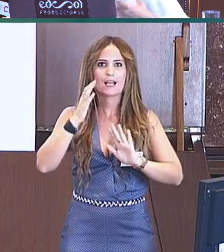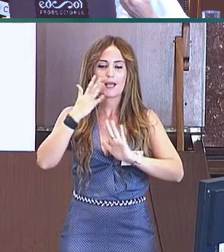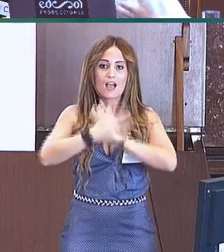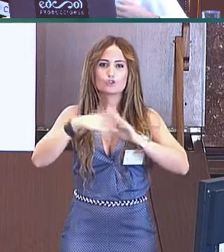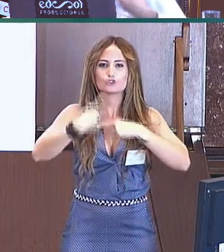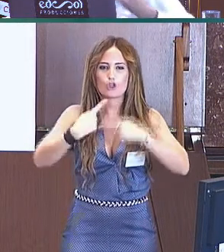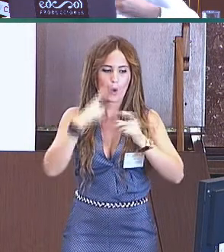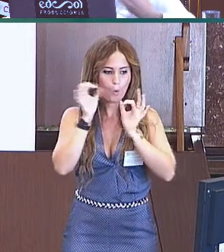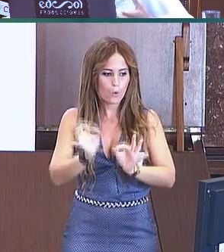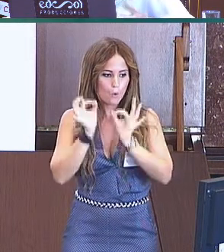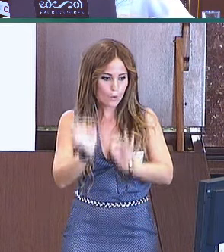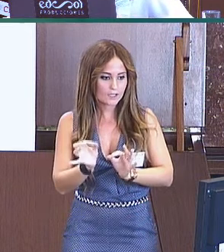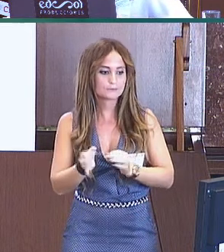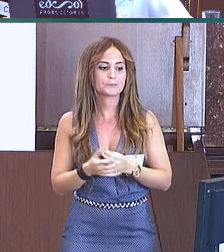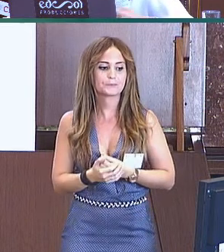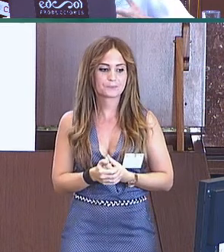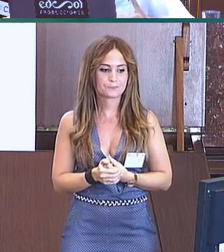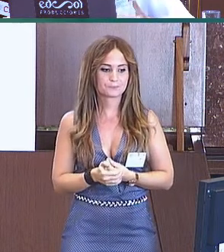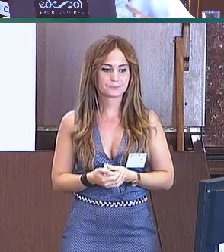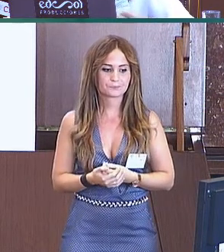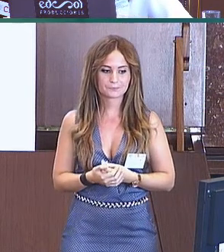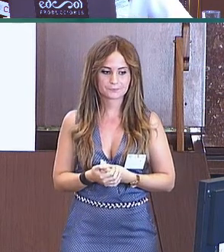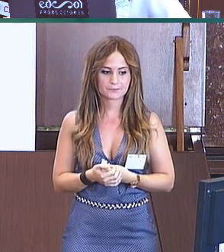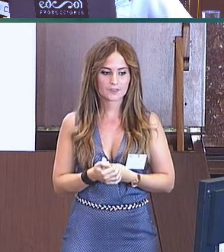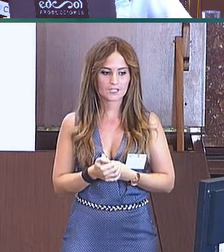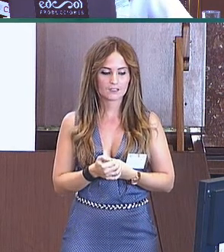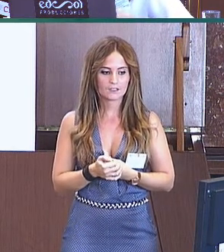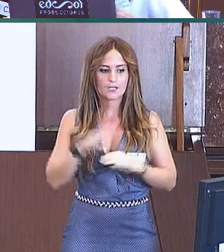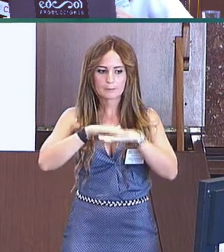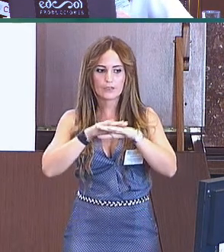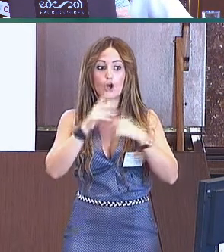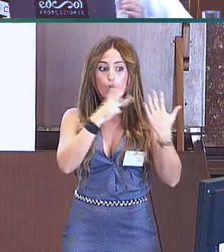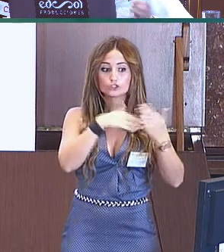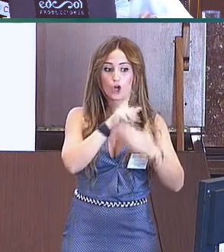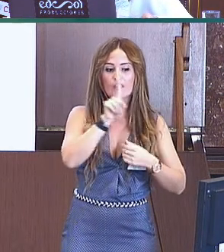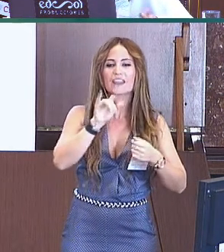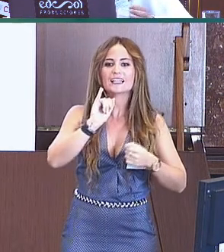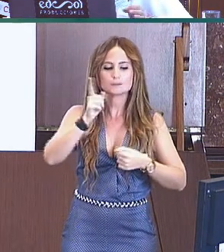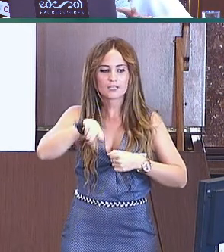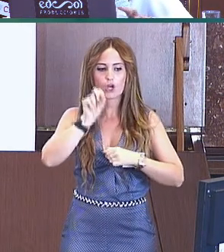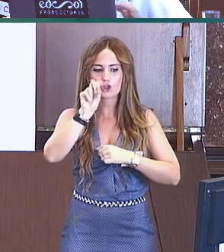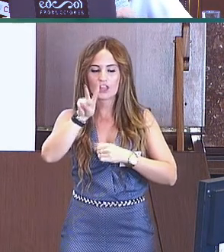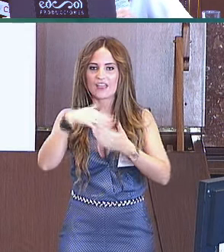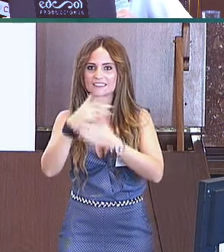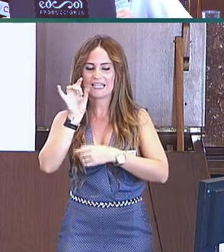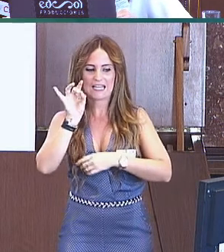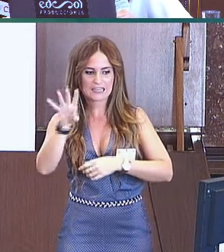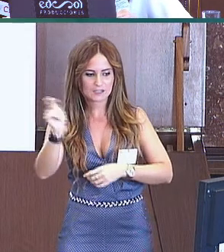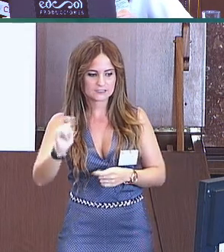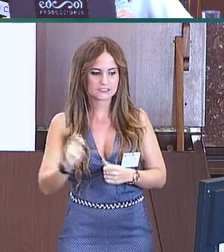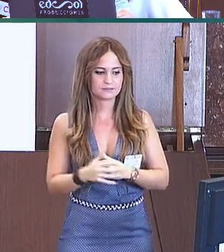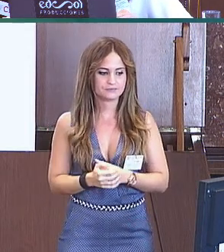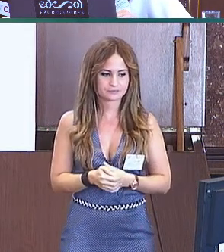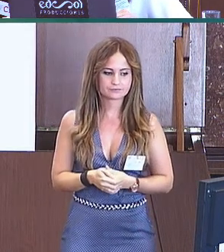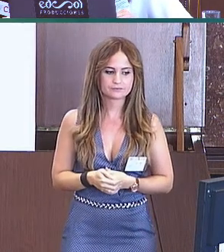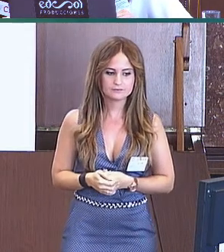suscita o que produce más signos los niños de estas edades son los que se refieren a juegos y rutinas.